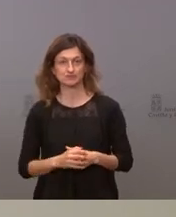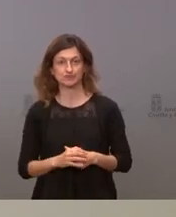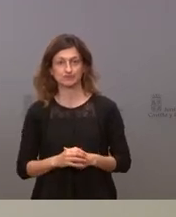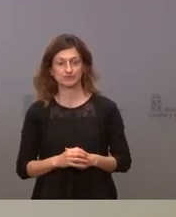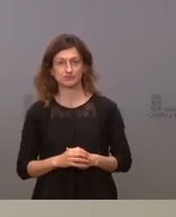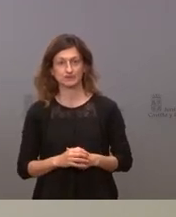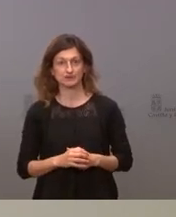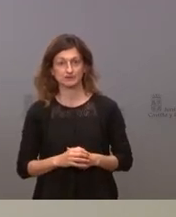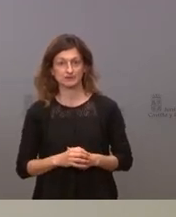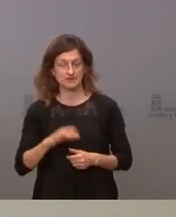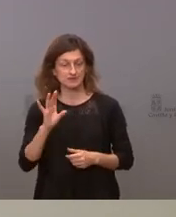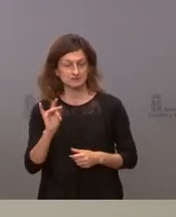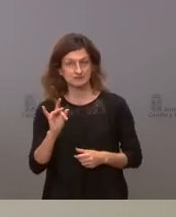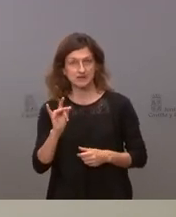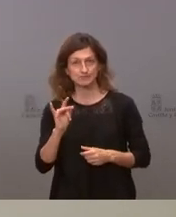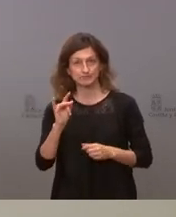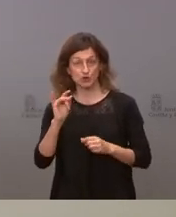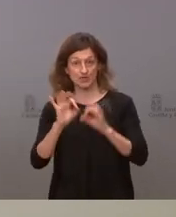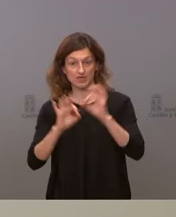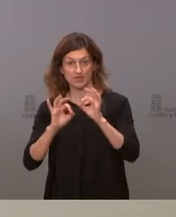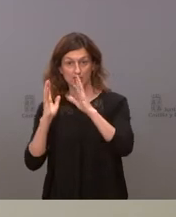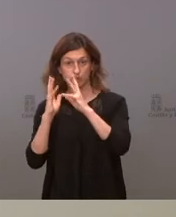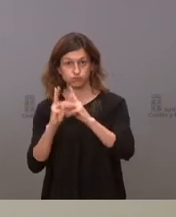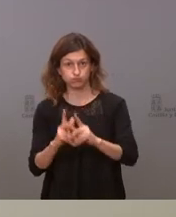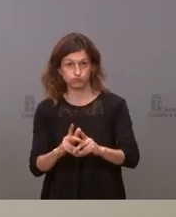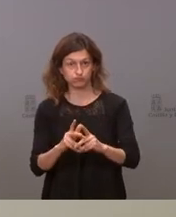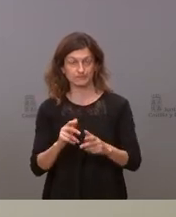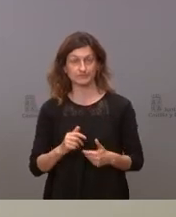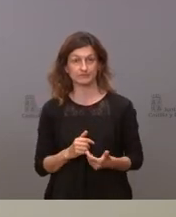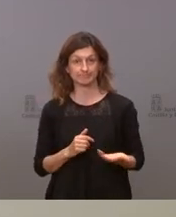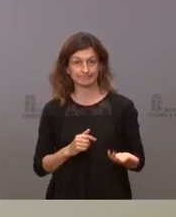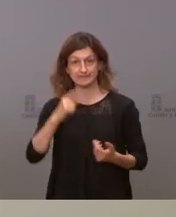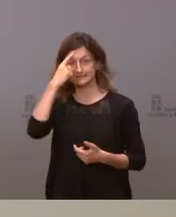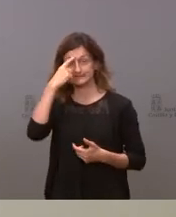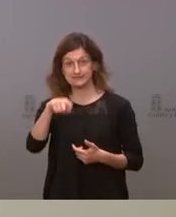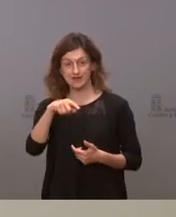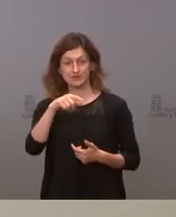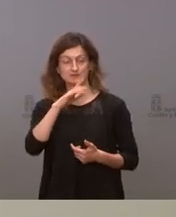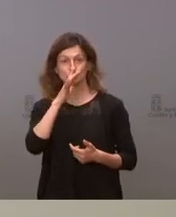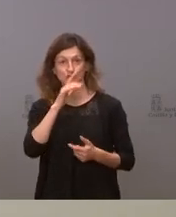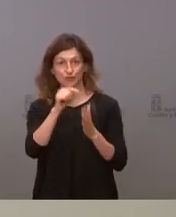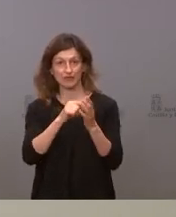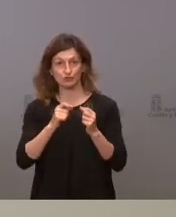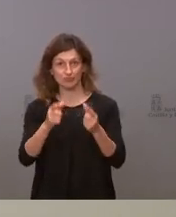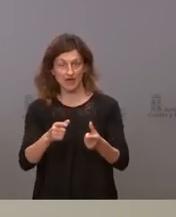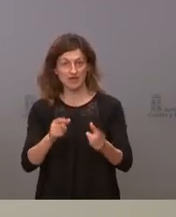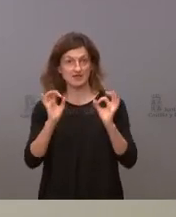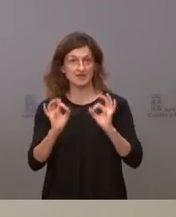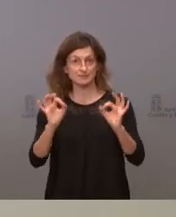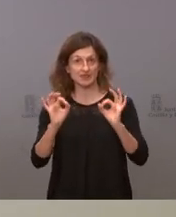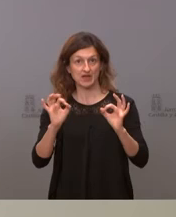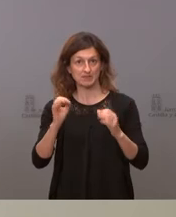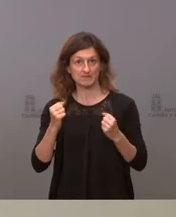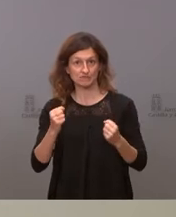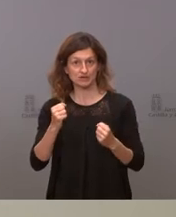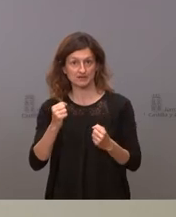Sí el aumento de la incidencia como todos ustedes saben porque por eso proporcionamos los datos es especialmente intenso